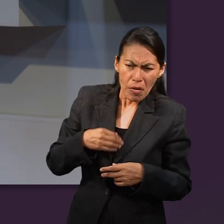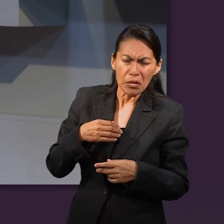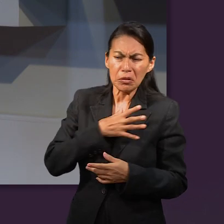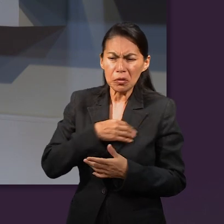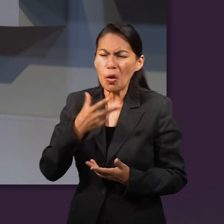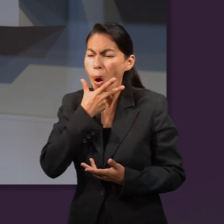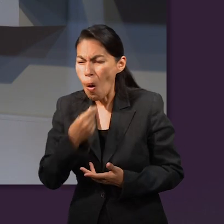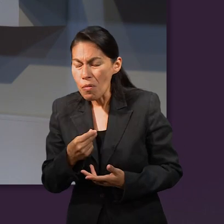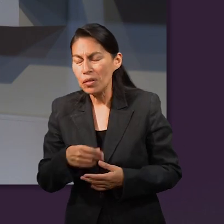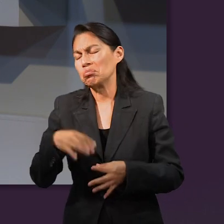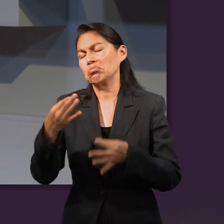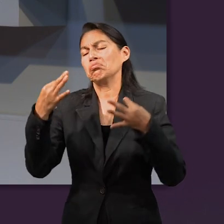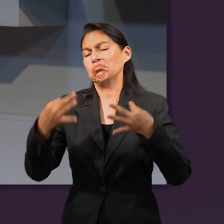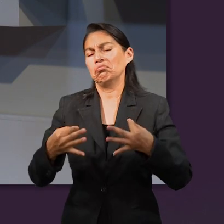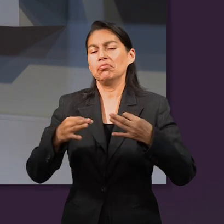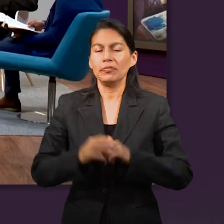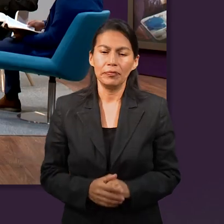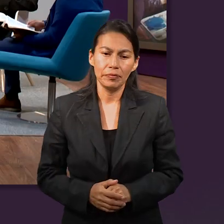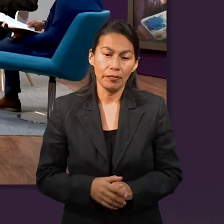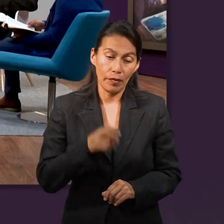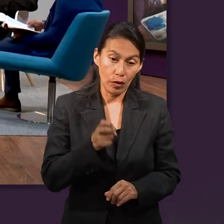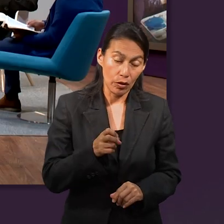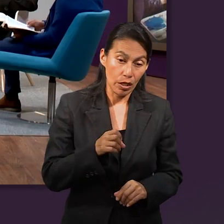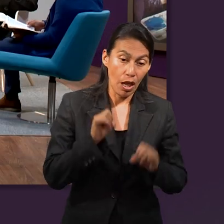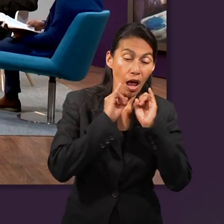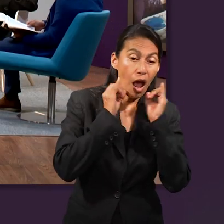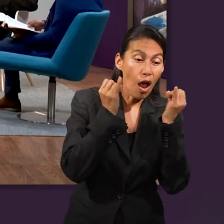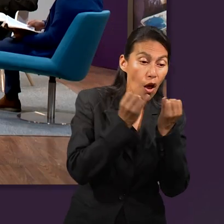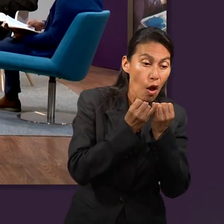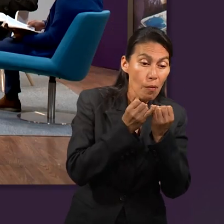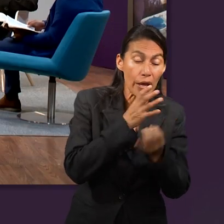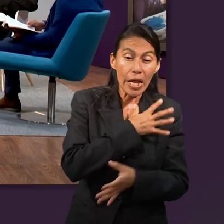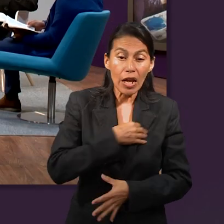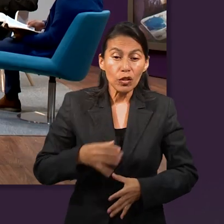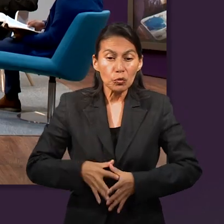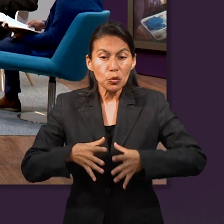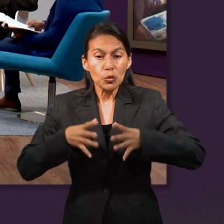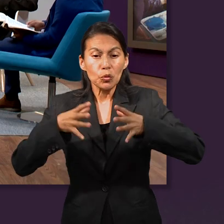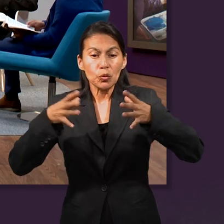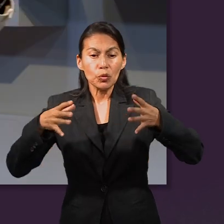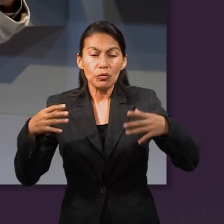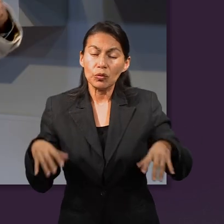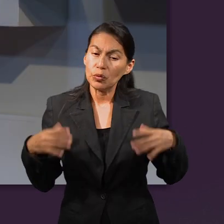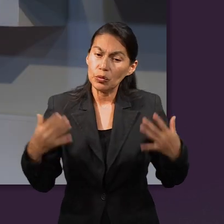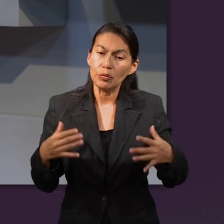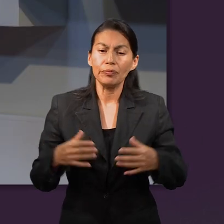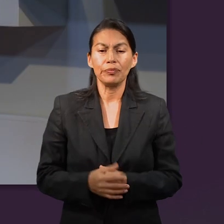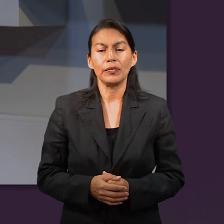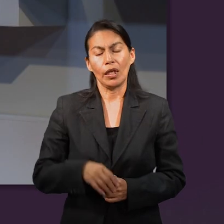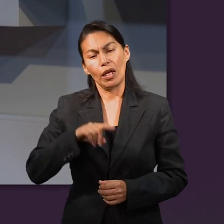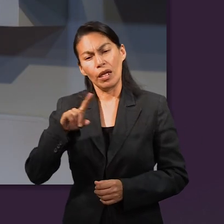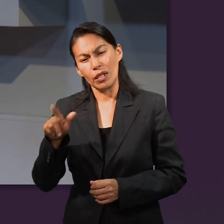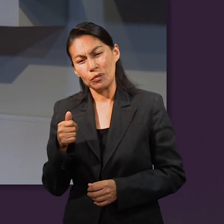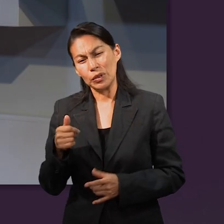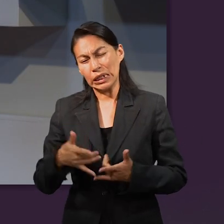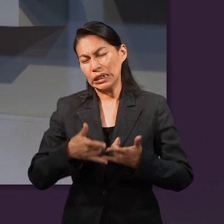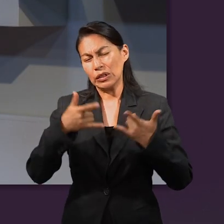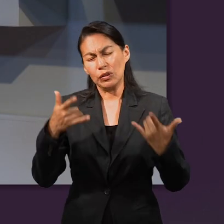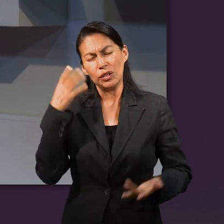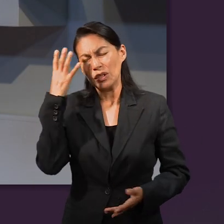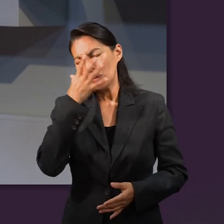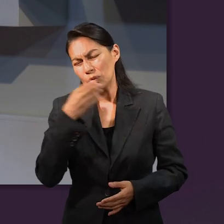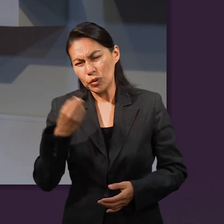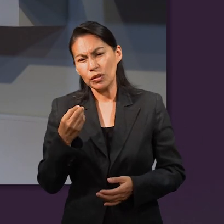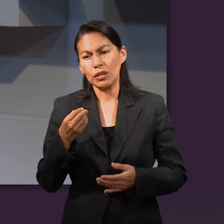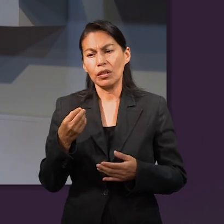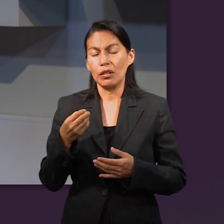tener hijos y especialmente hijos varones. Y entonces, Jacob se llena, digamos, de hijos que luego van a